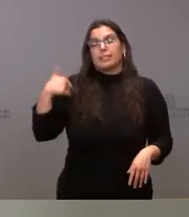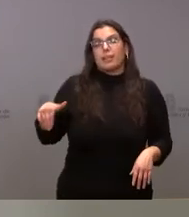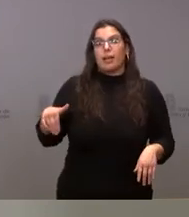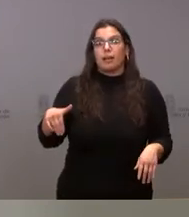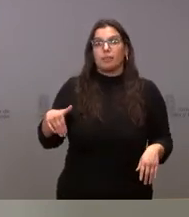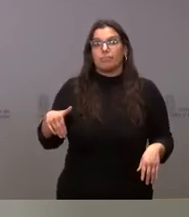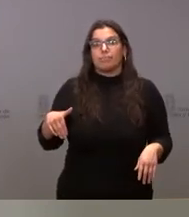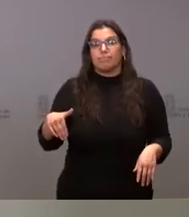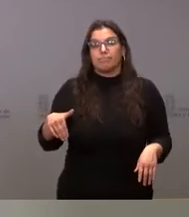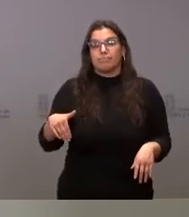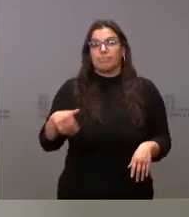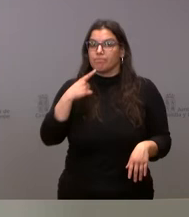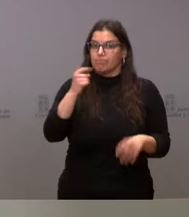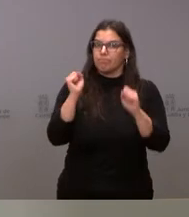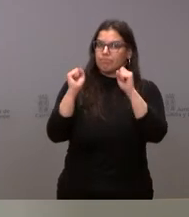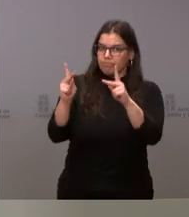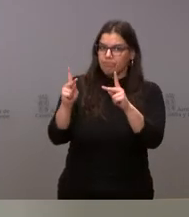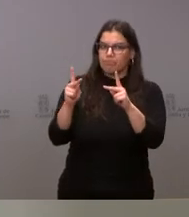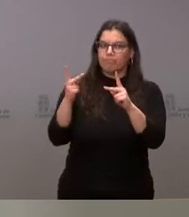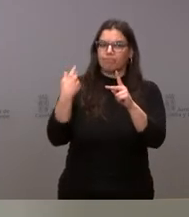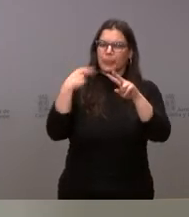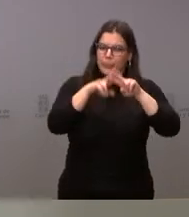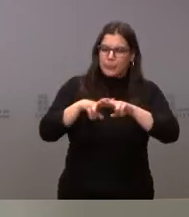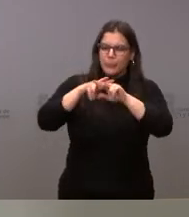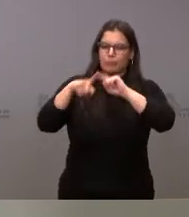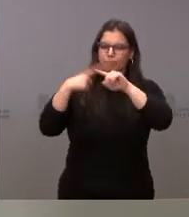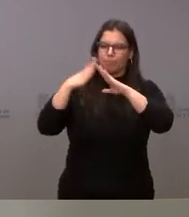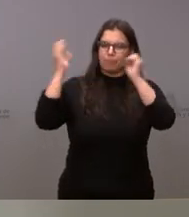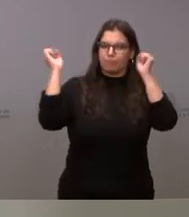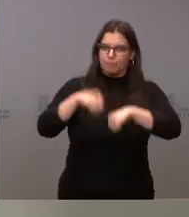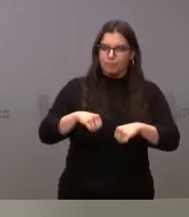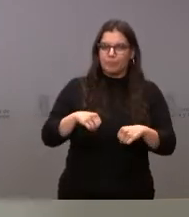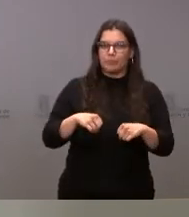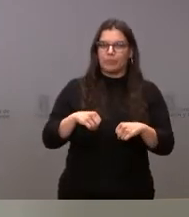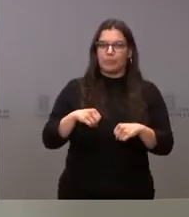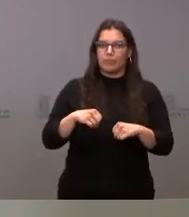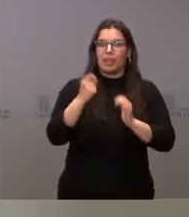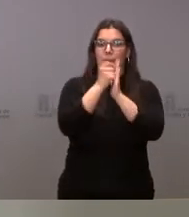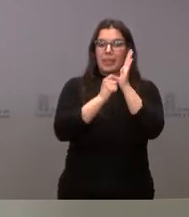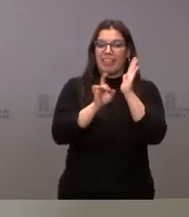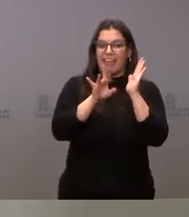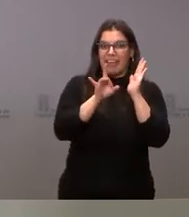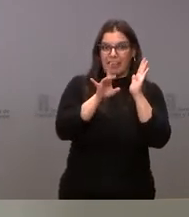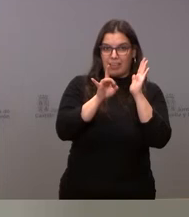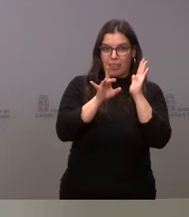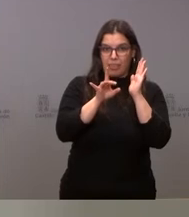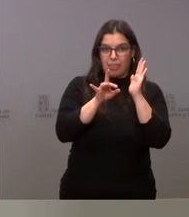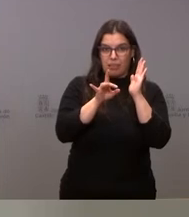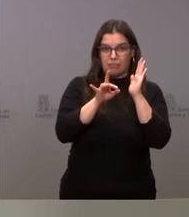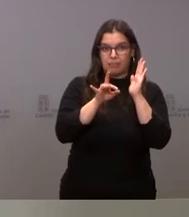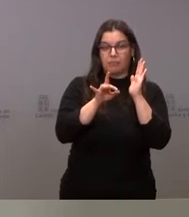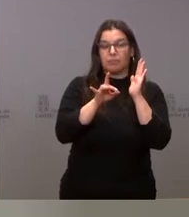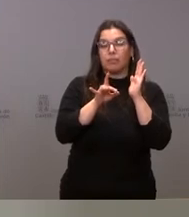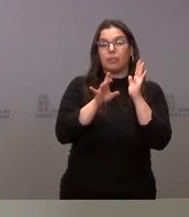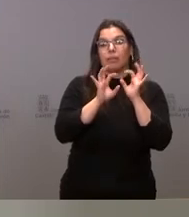el visto bueno, hemos examinado, hemos acordado las primeras quince medidas frente a esta crisis humanitaria que es